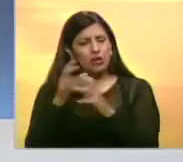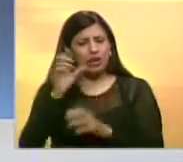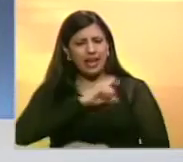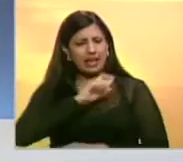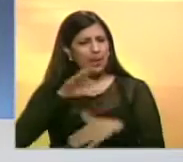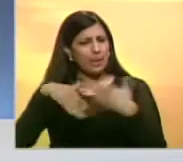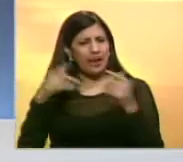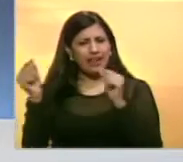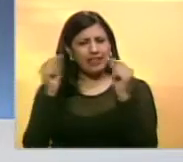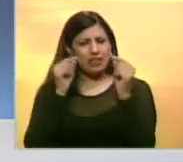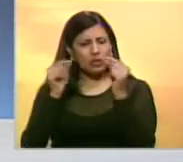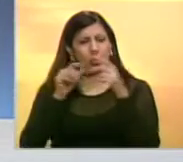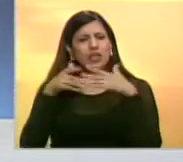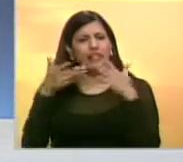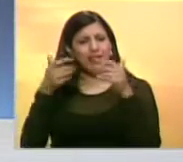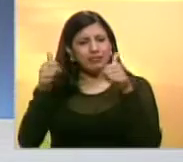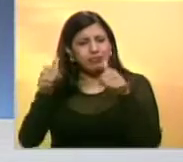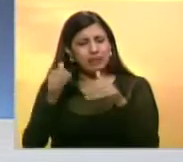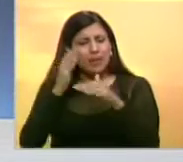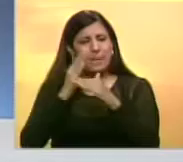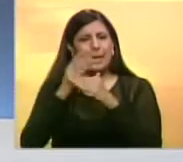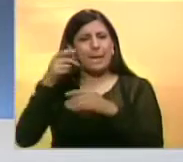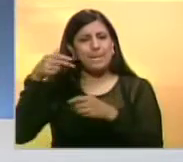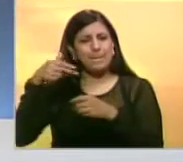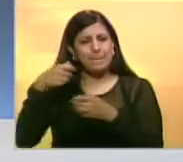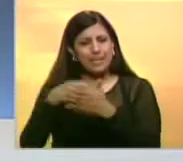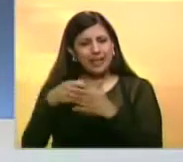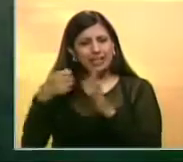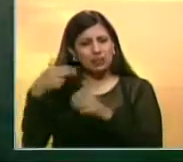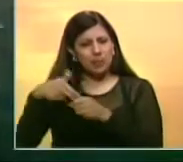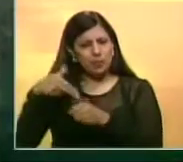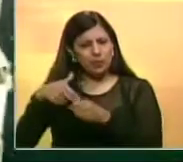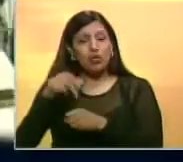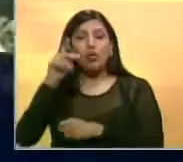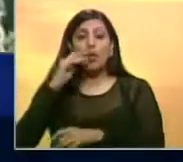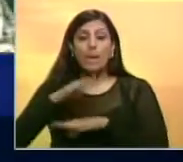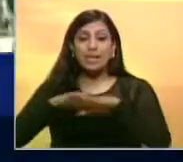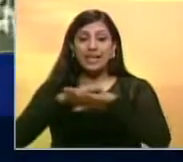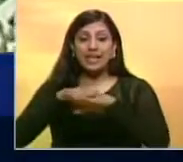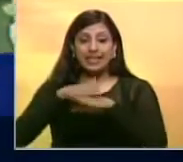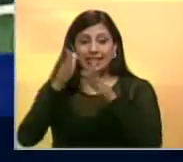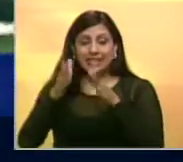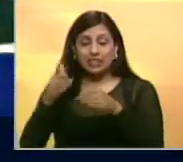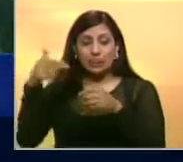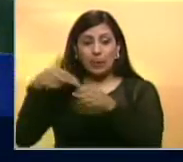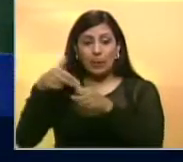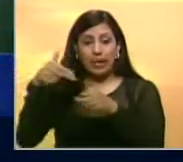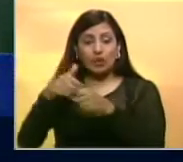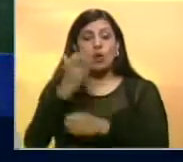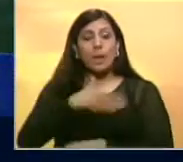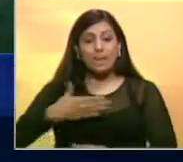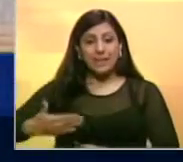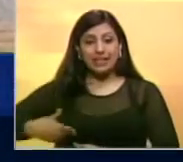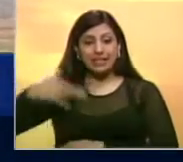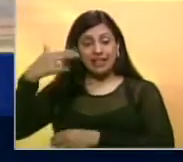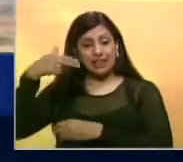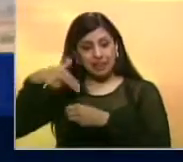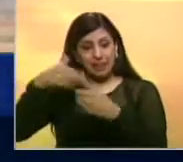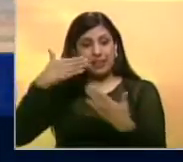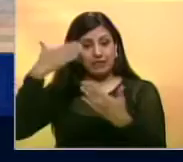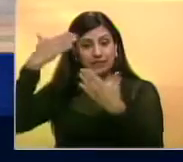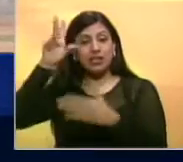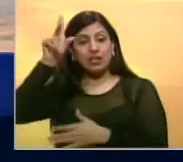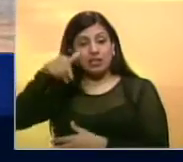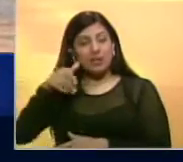para discutir medidas que detengan la caída de los precios del crudo. El ministro de Petróleo y presidente de PDVSA, Eulogio Del Pino,